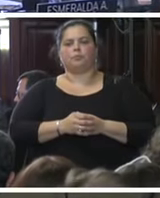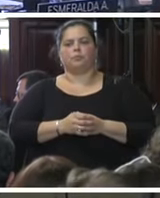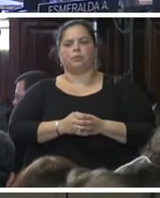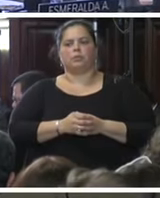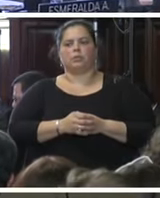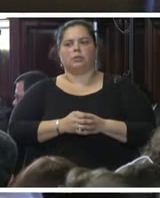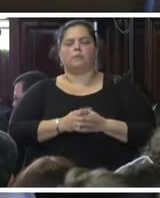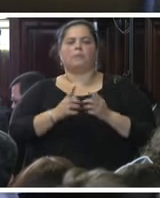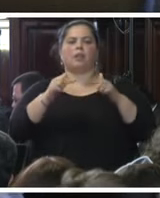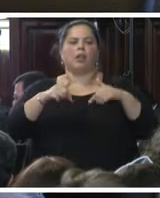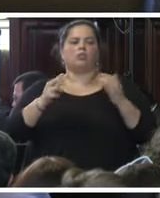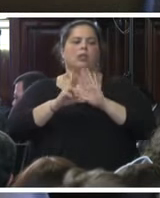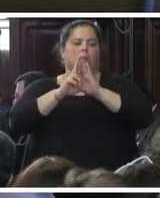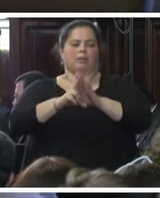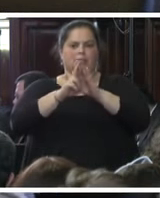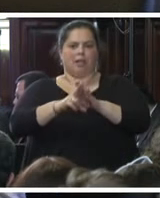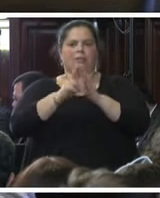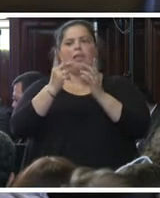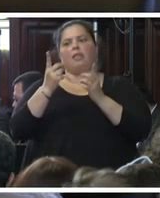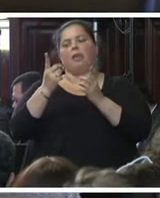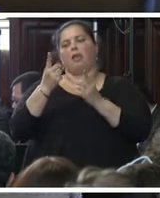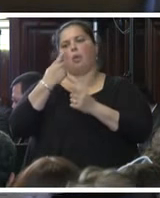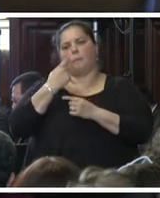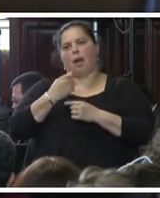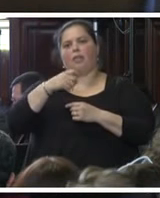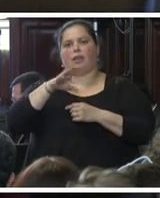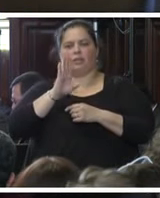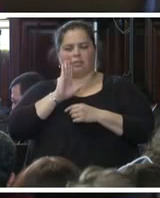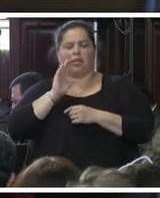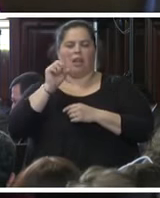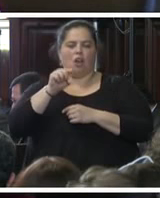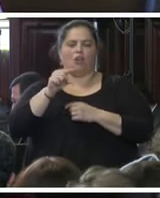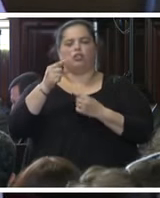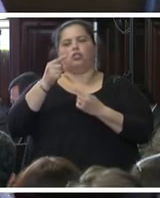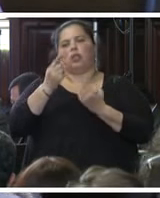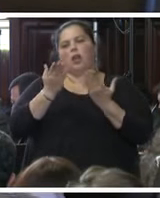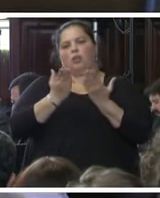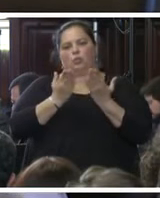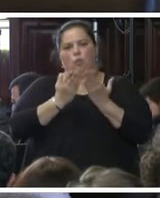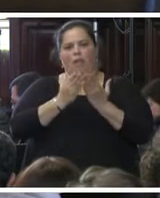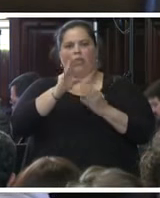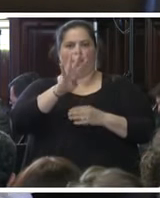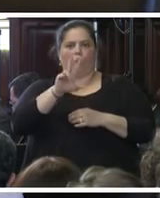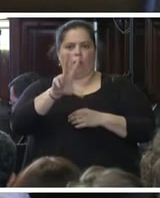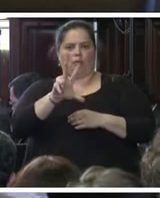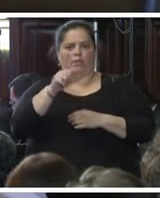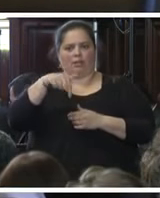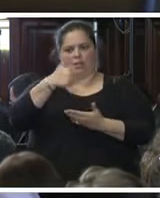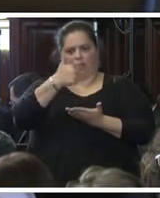representantes de los padres y padres de los estudiantes de los 43 aquí presentes.